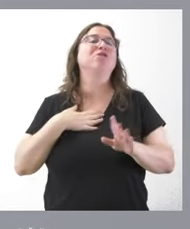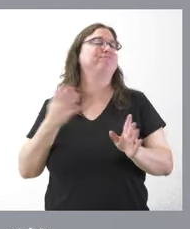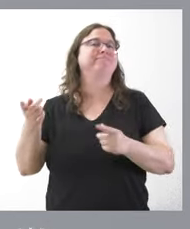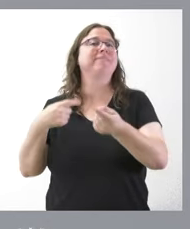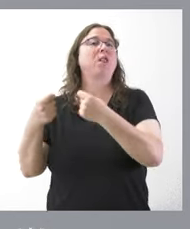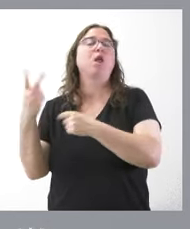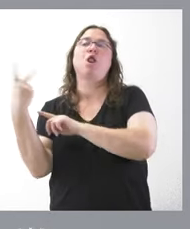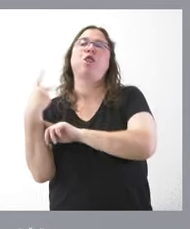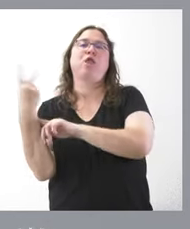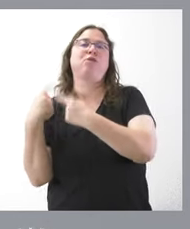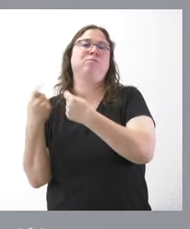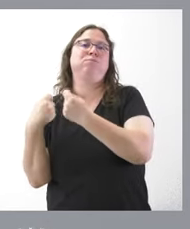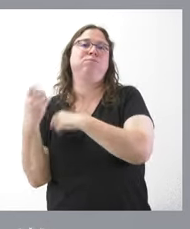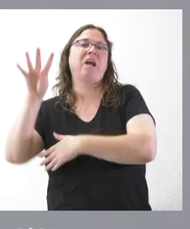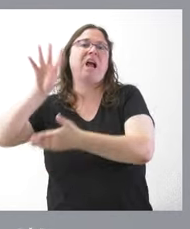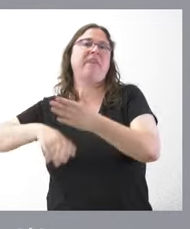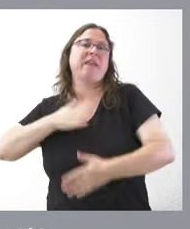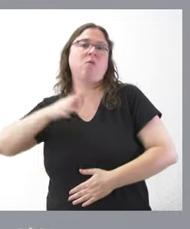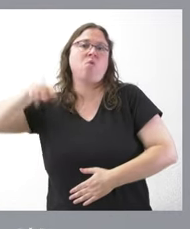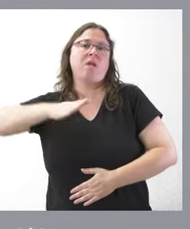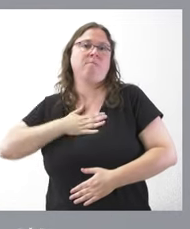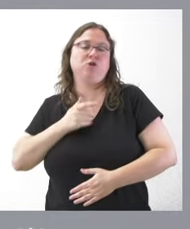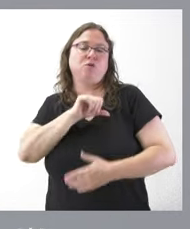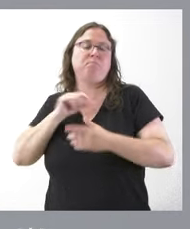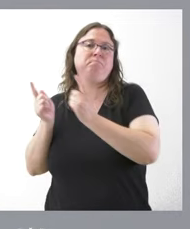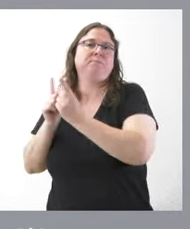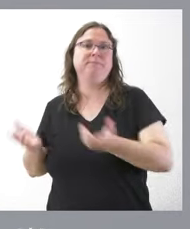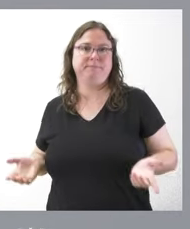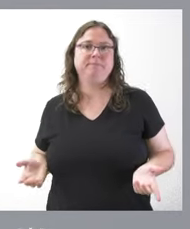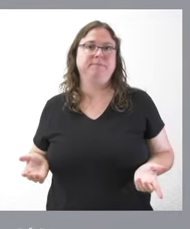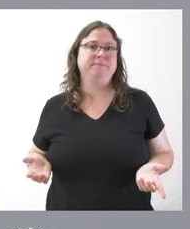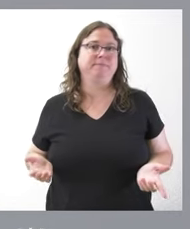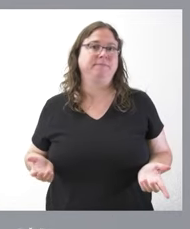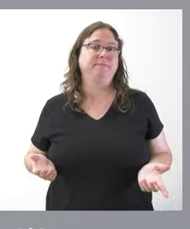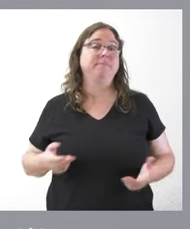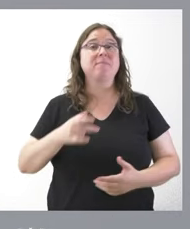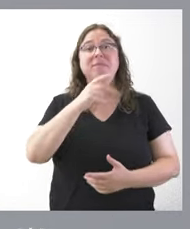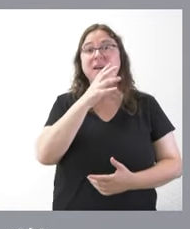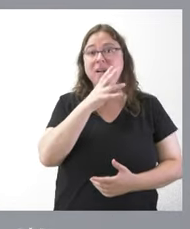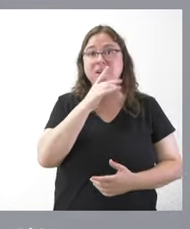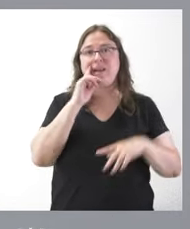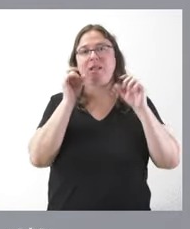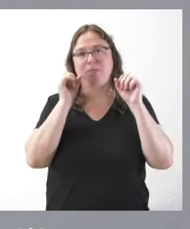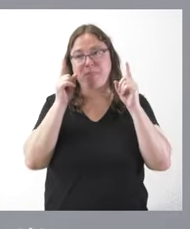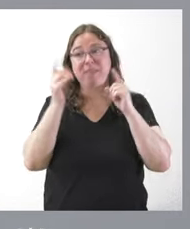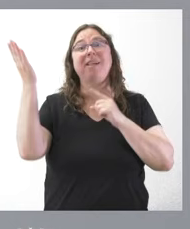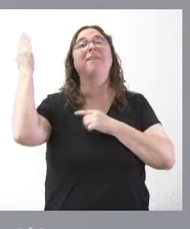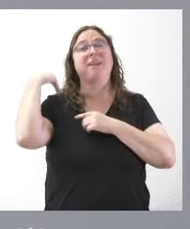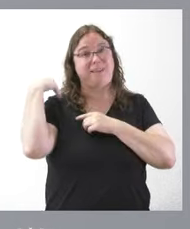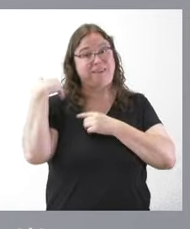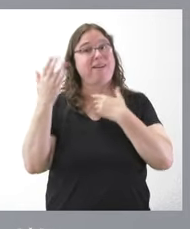bilateralmente la financiación de su comunidad autónoma y ahora vemos que aquellas palabras